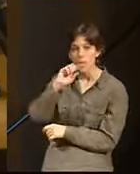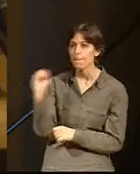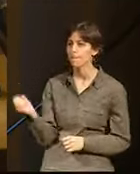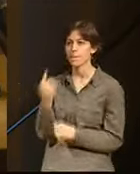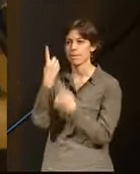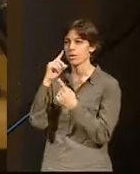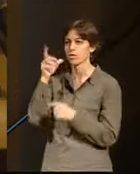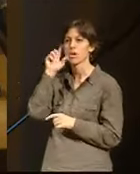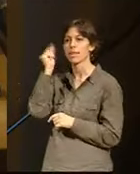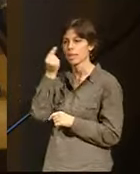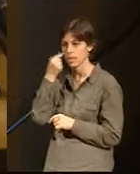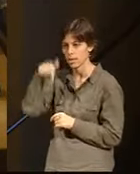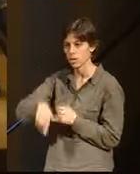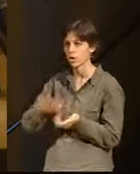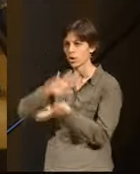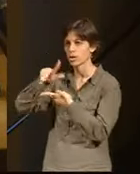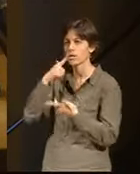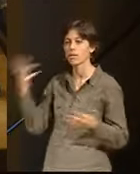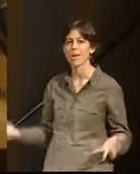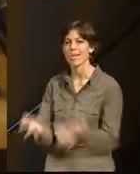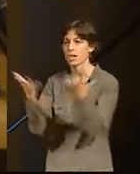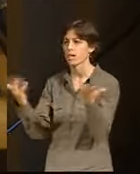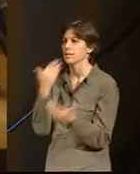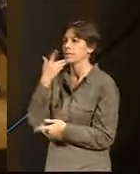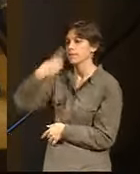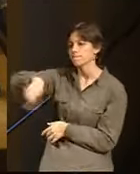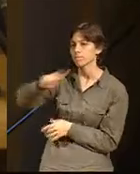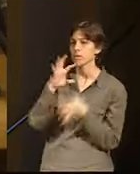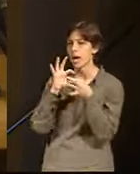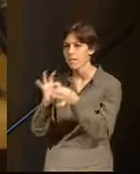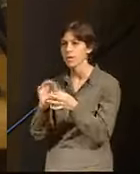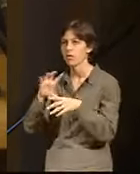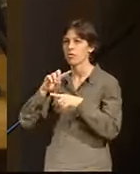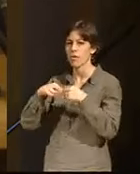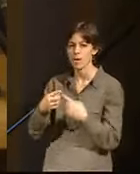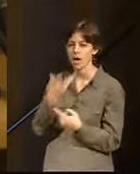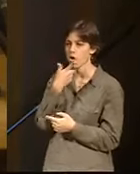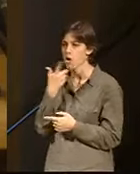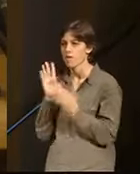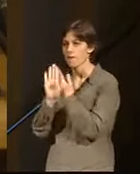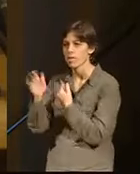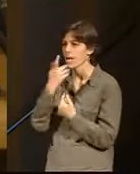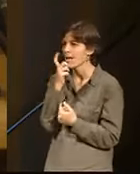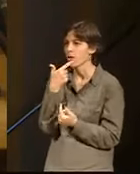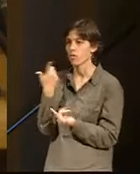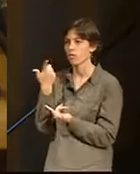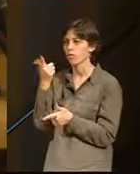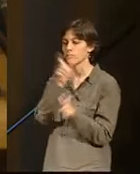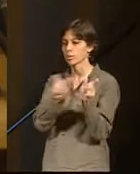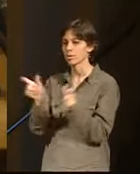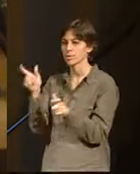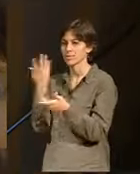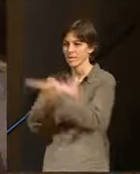esta noticia. Así que os animo a que si tenéis algún amigo, familiar, conocido, que tenga algún tipo de